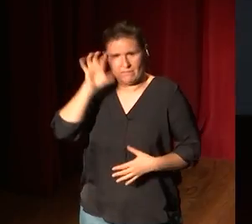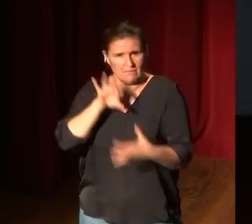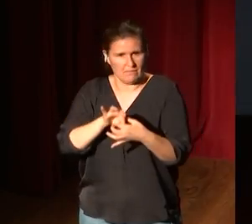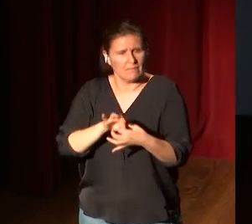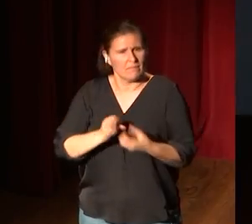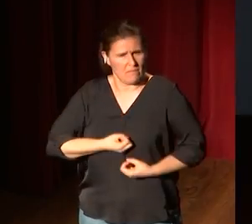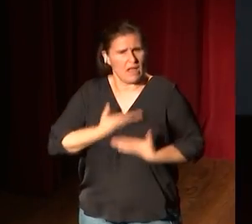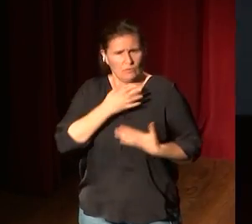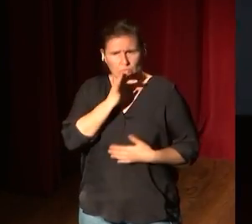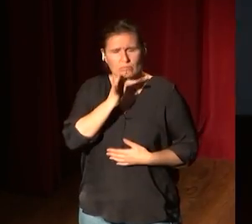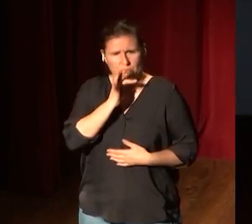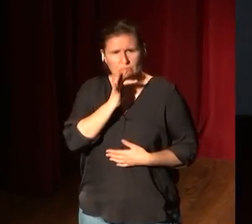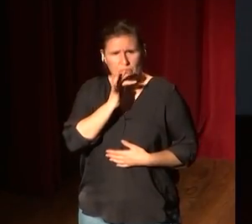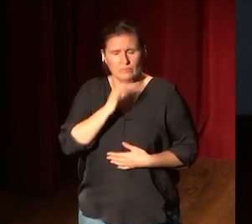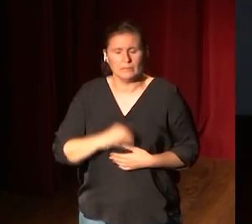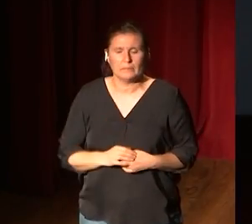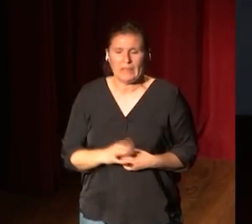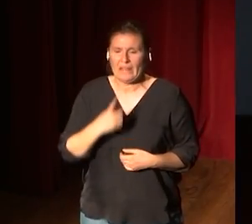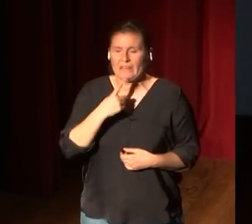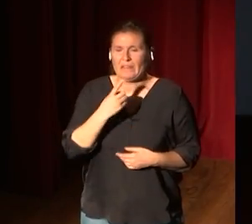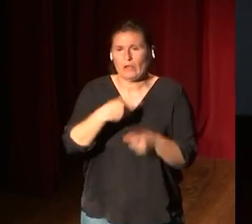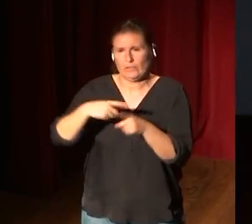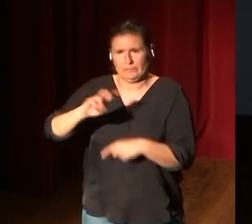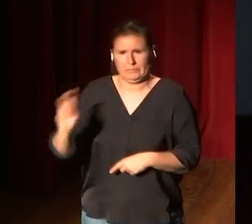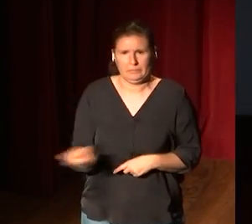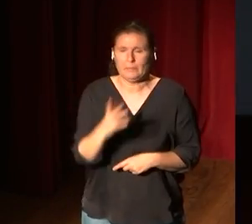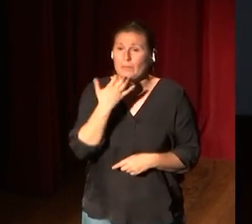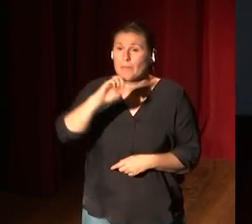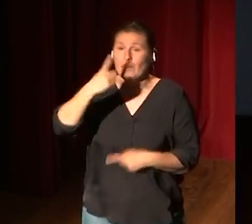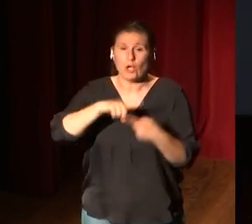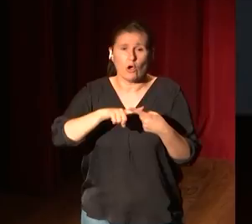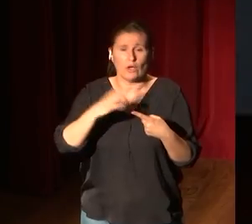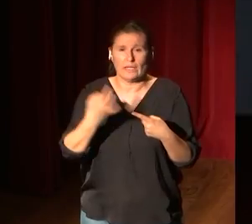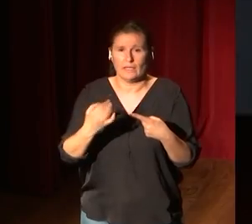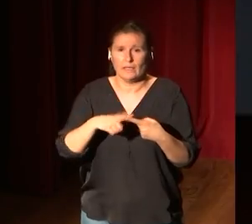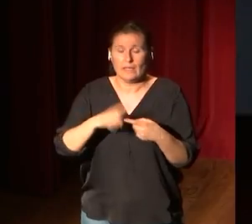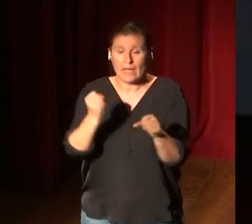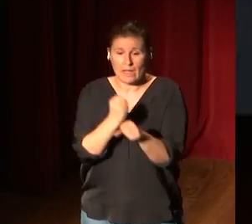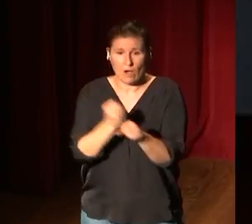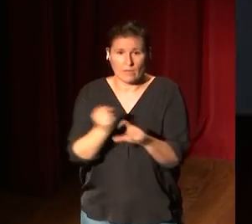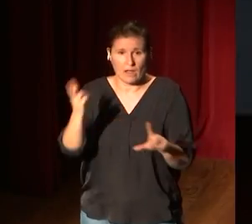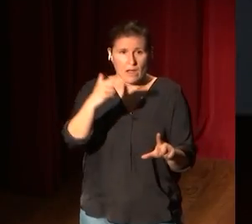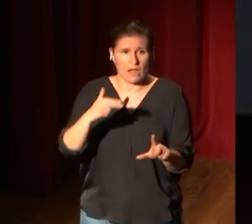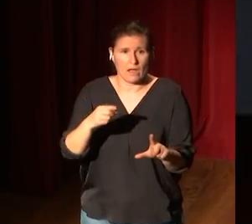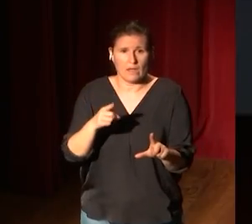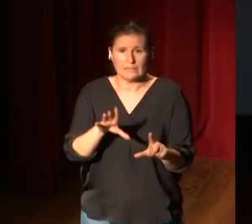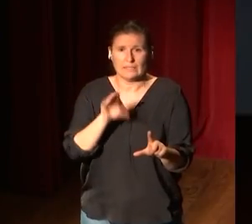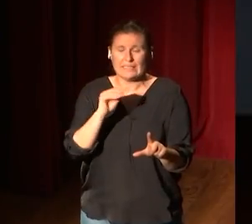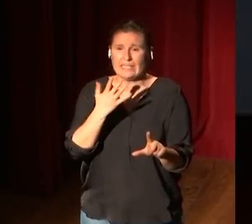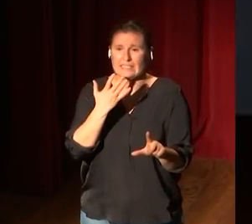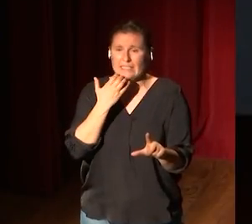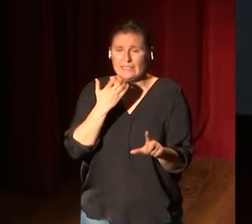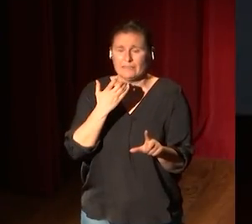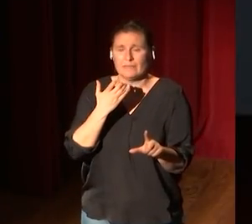romántica, dice varias cosas. La primera es que la obra se entiende fuera de contexto.